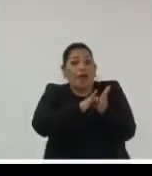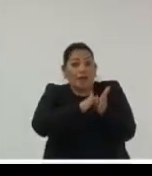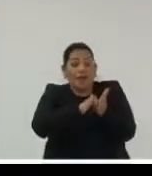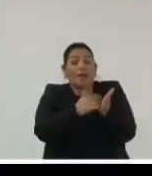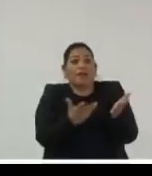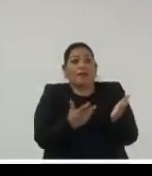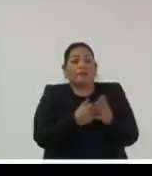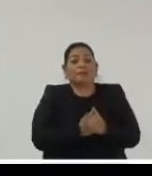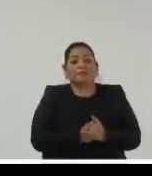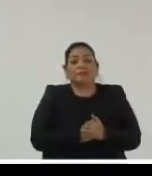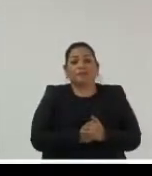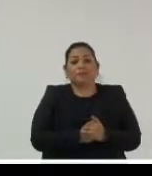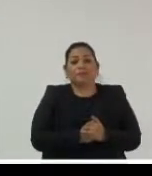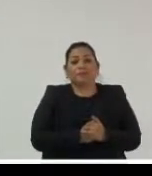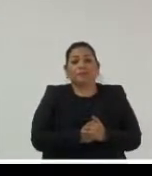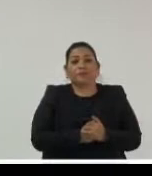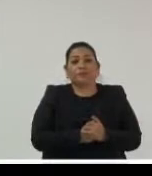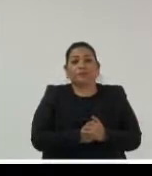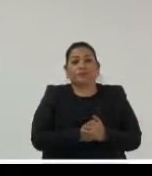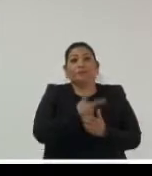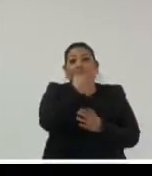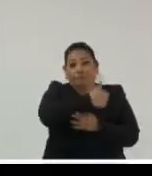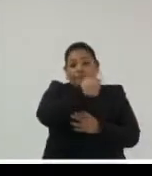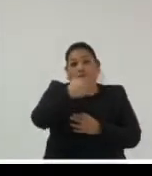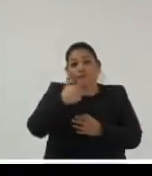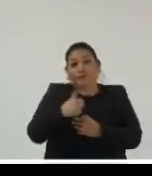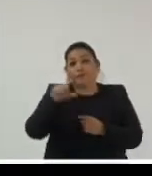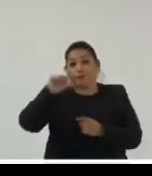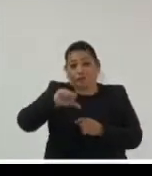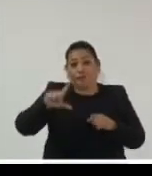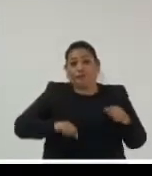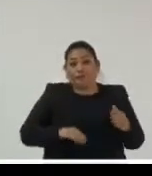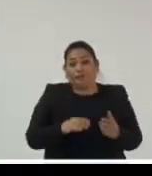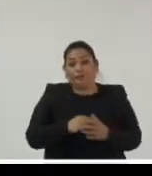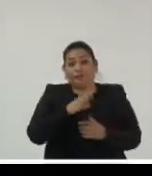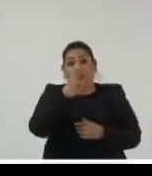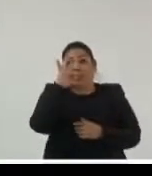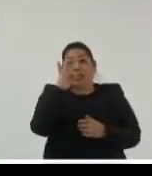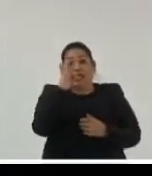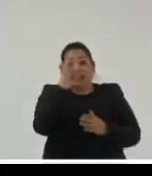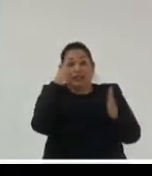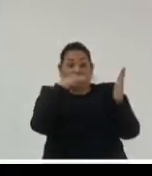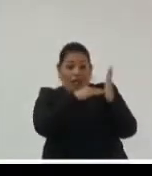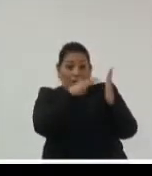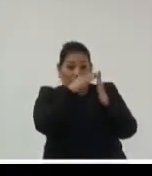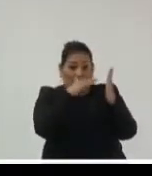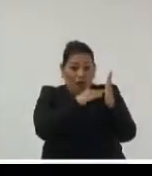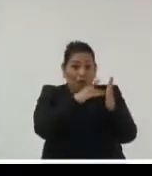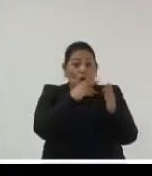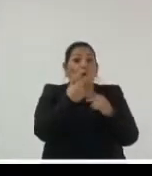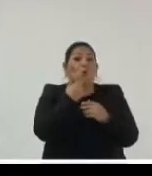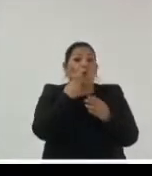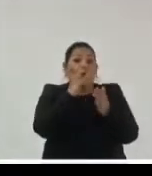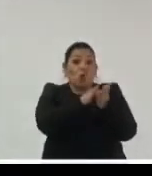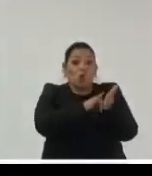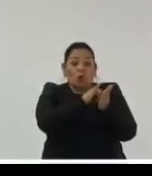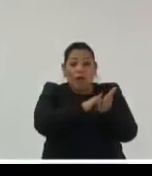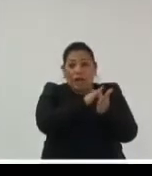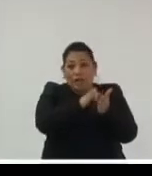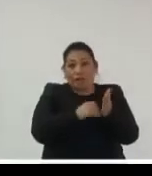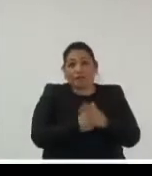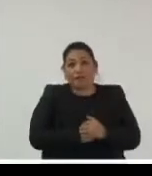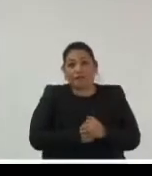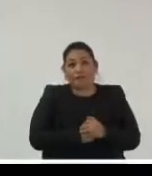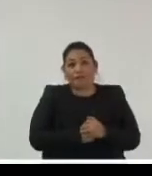además cada existen actualmente casi 3 mil millones de usuarios de facebook en el mundo verdad que